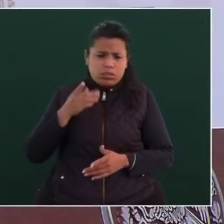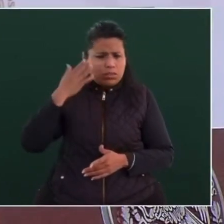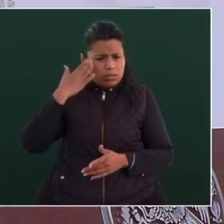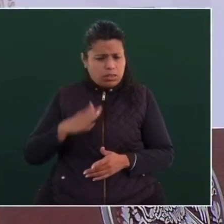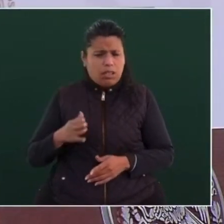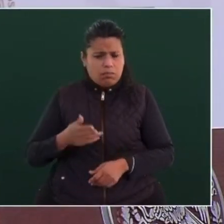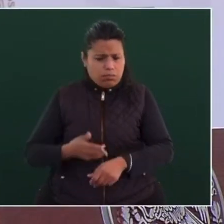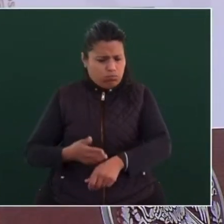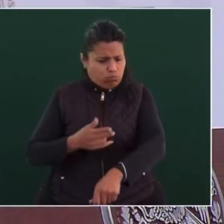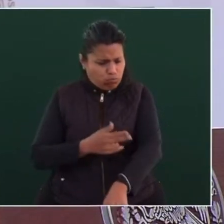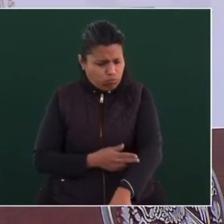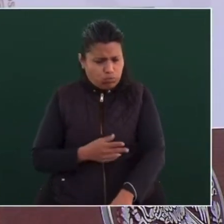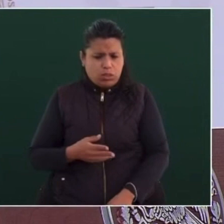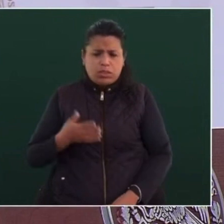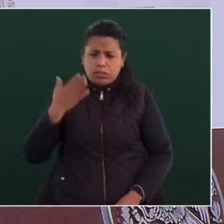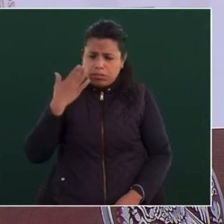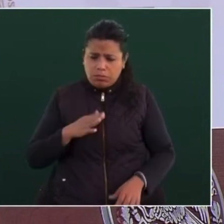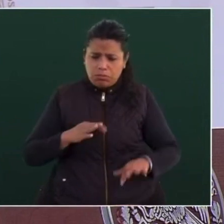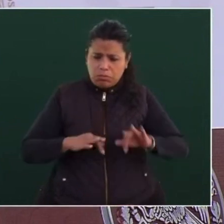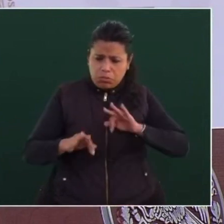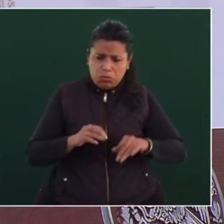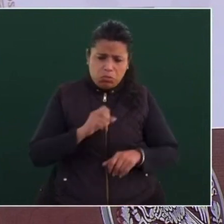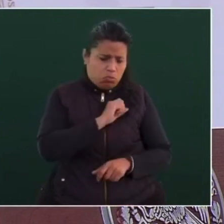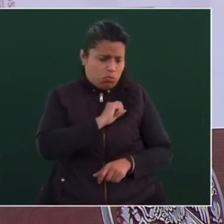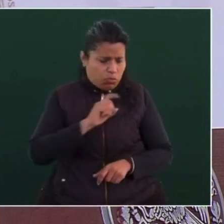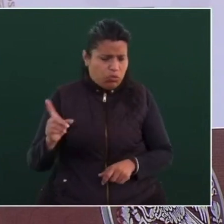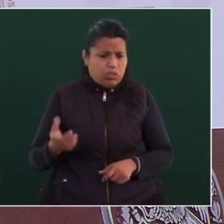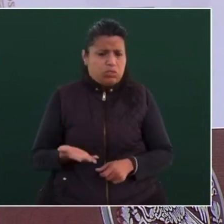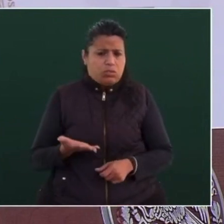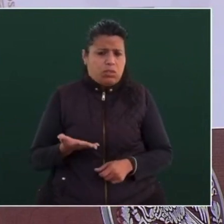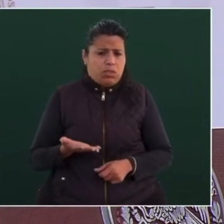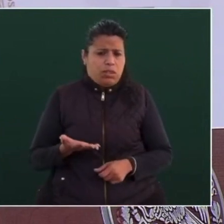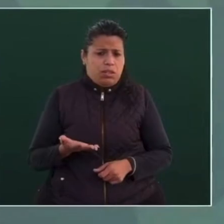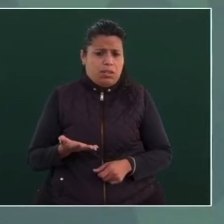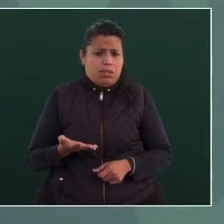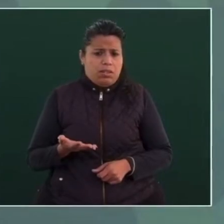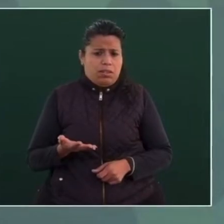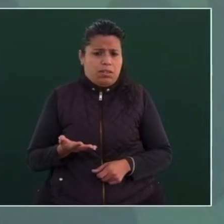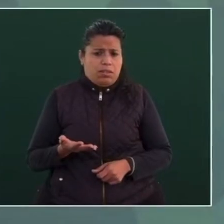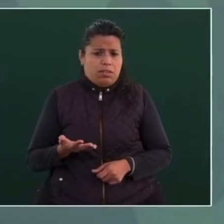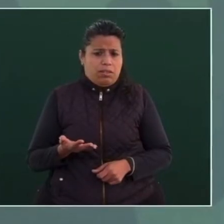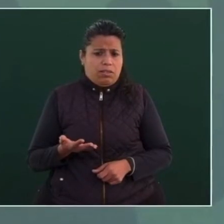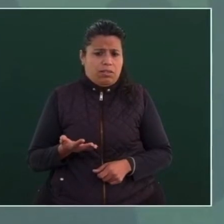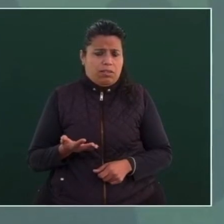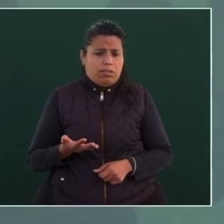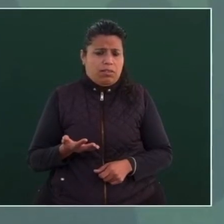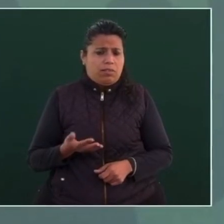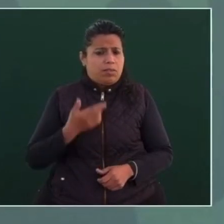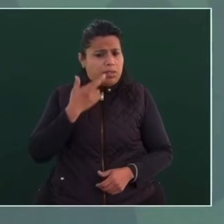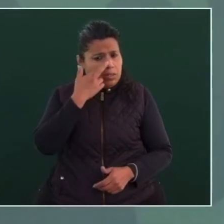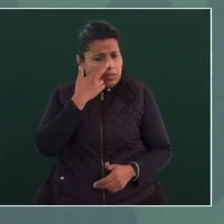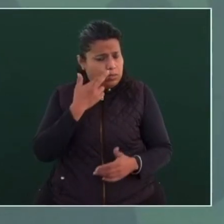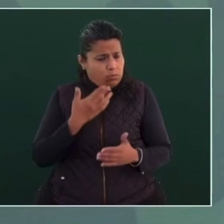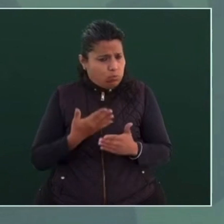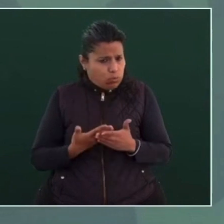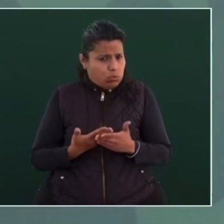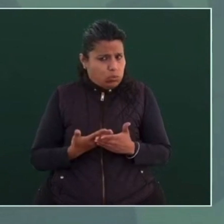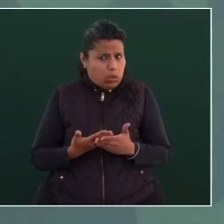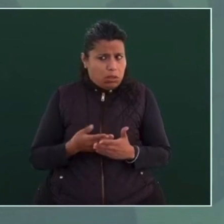honesta, responsable,